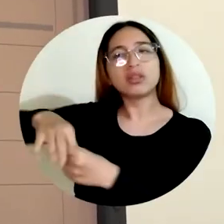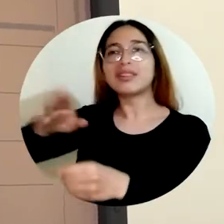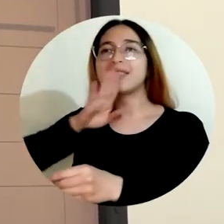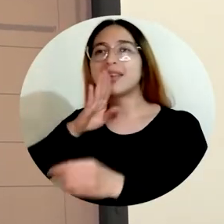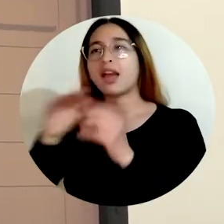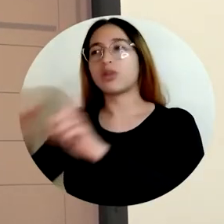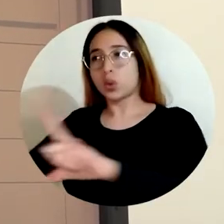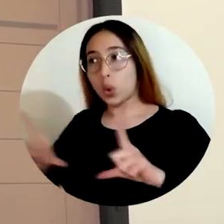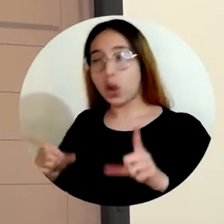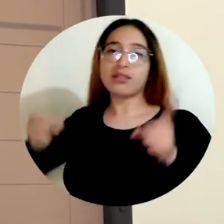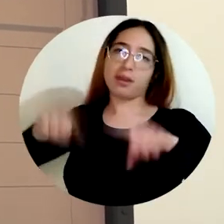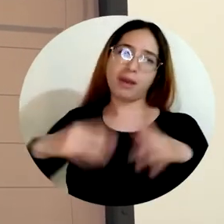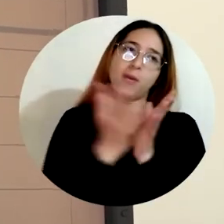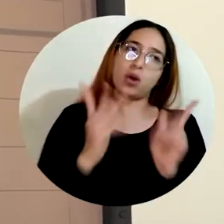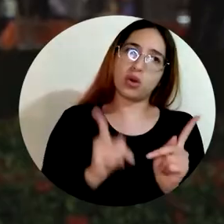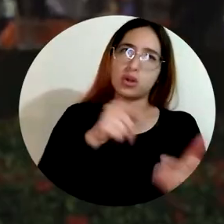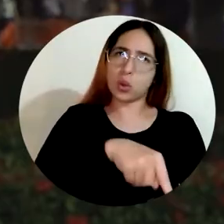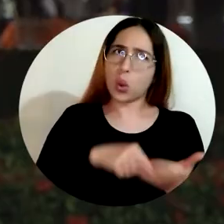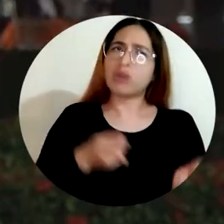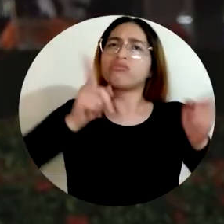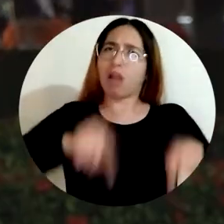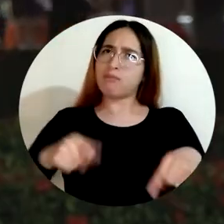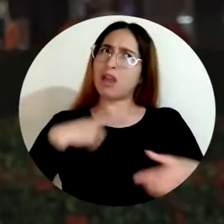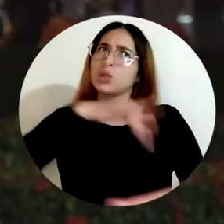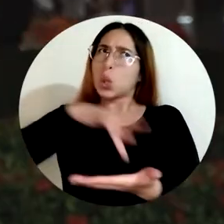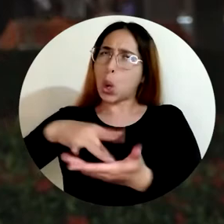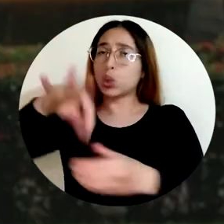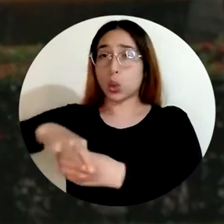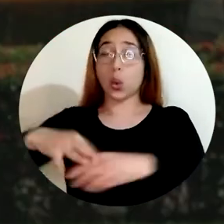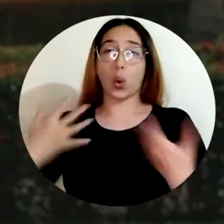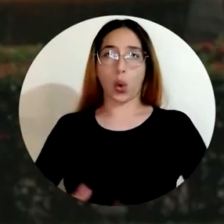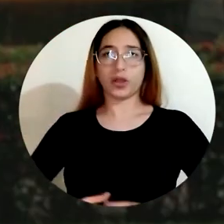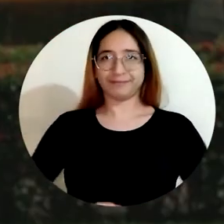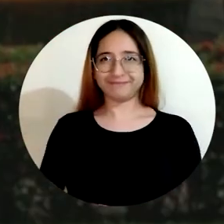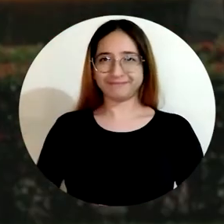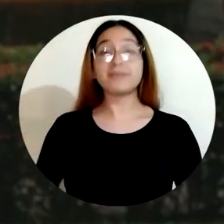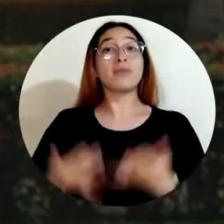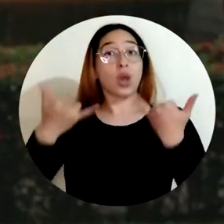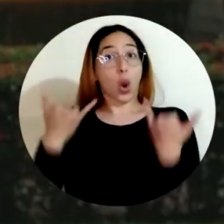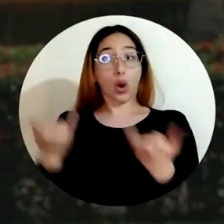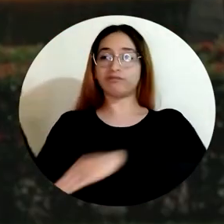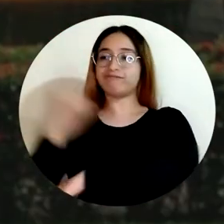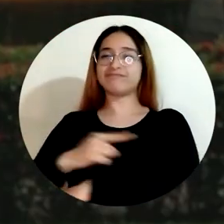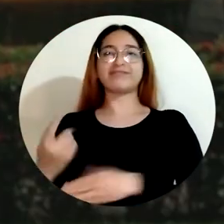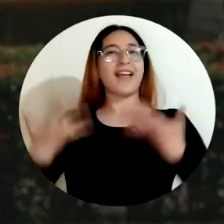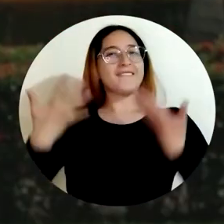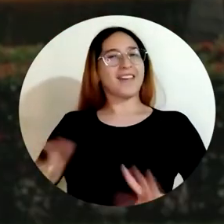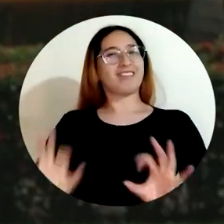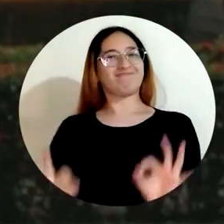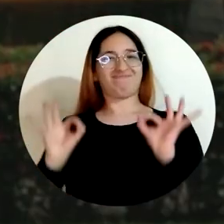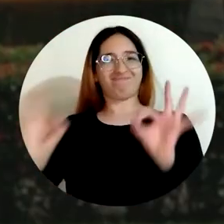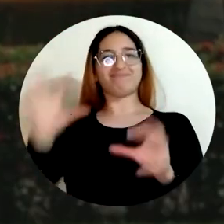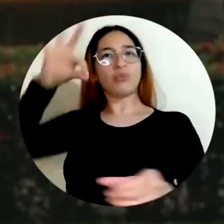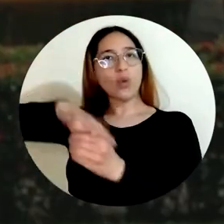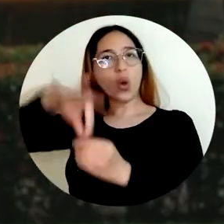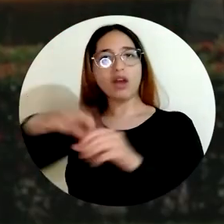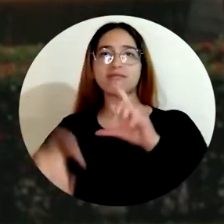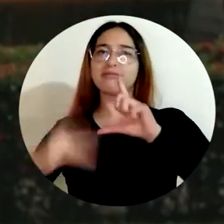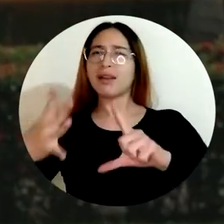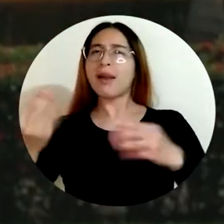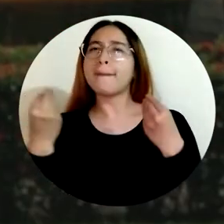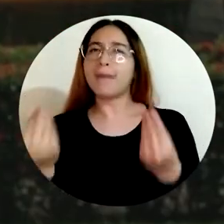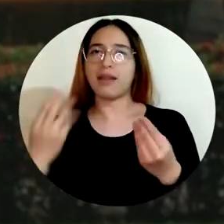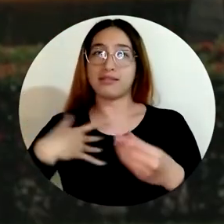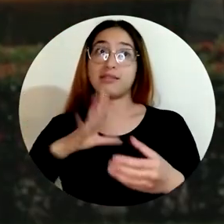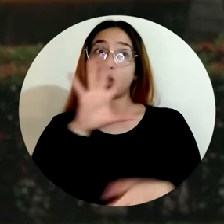graduados y los estudiantes que nos han acompañado en este proceso. El día de hoy culminamos exitosamente la jornada de votación